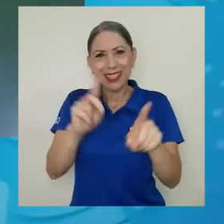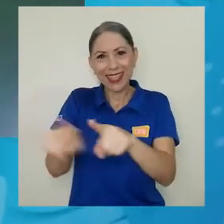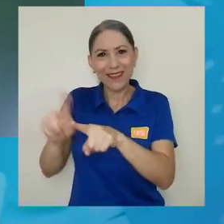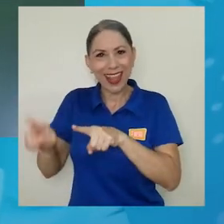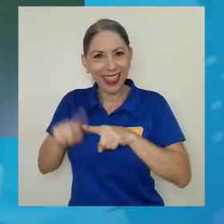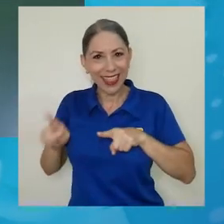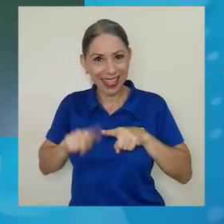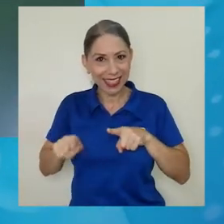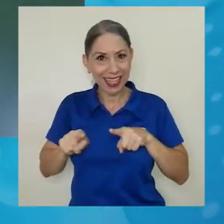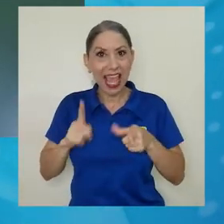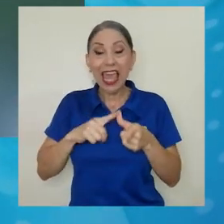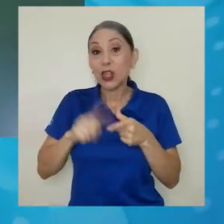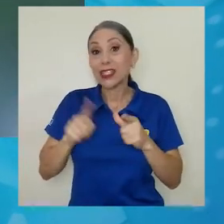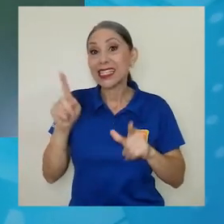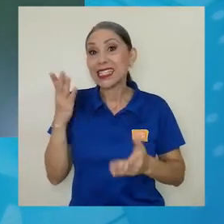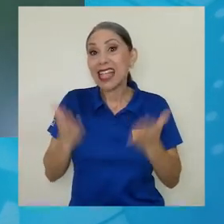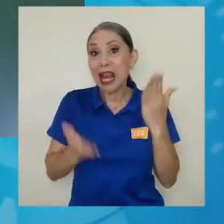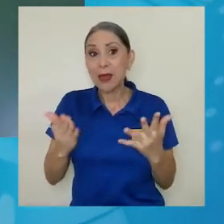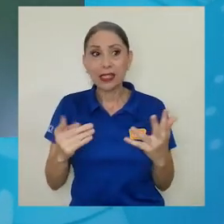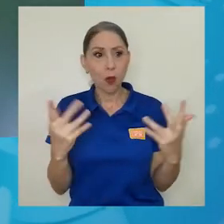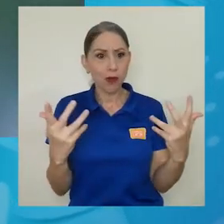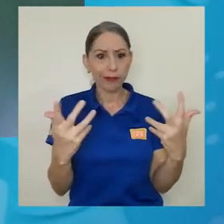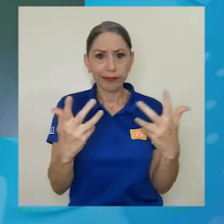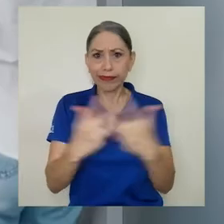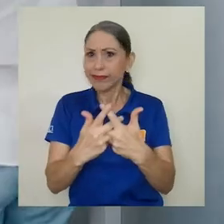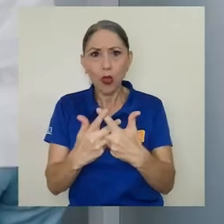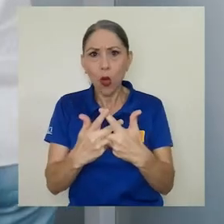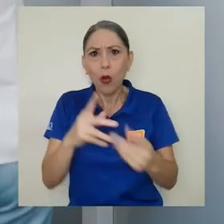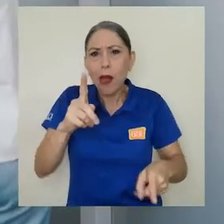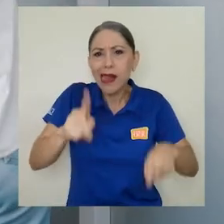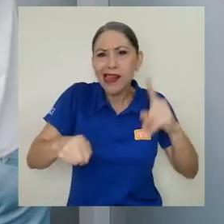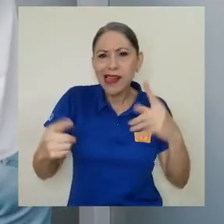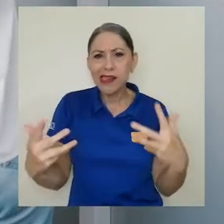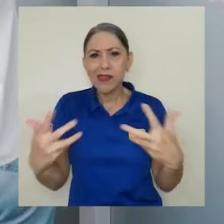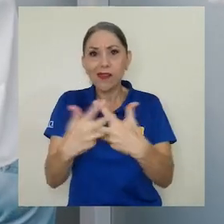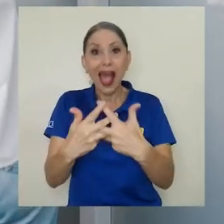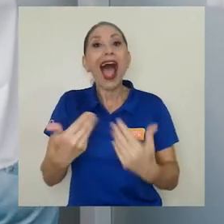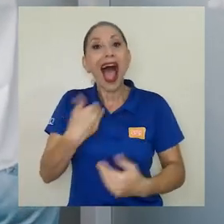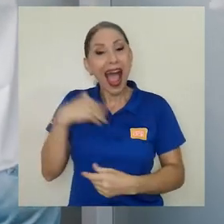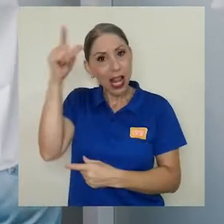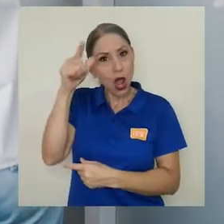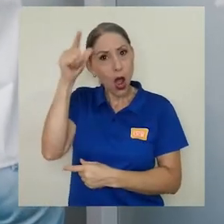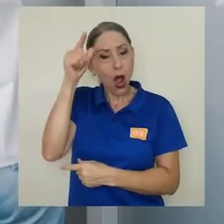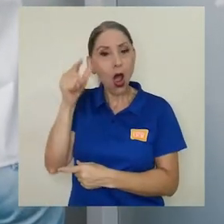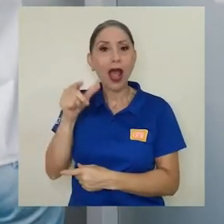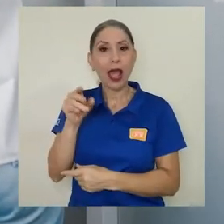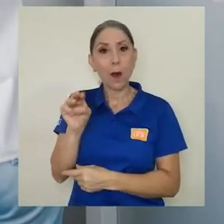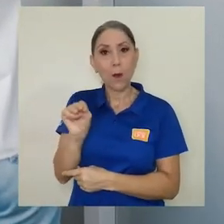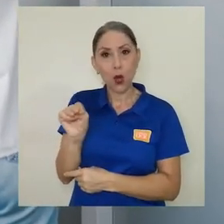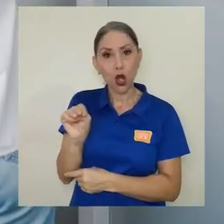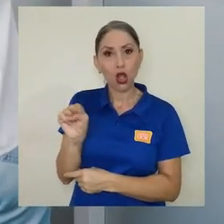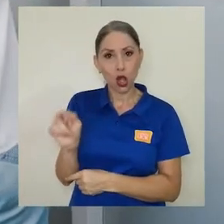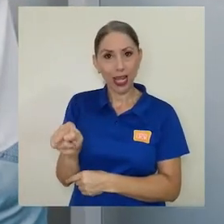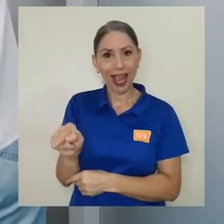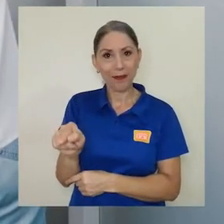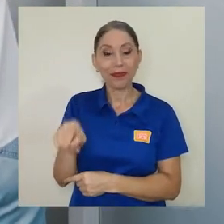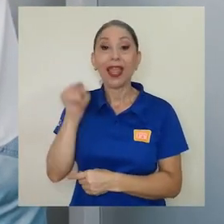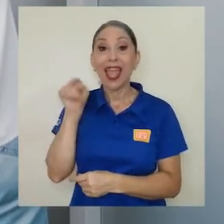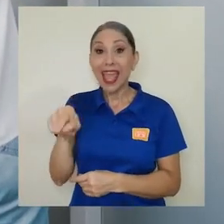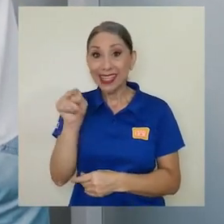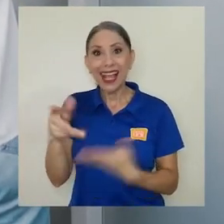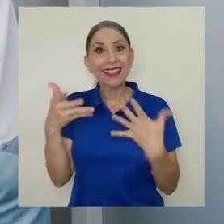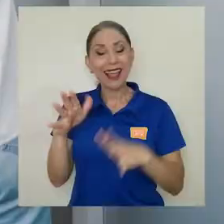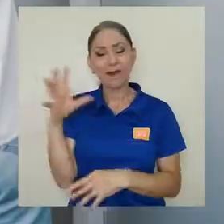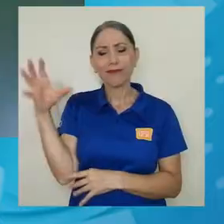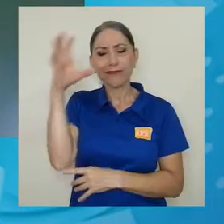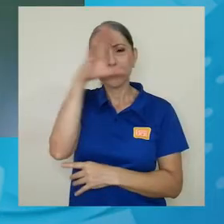pueden estar en consistencia unas con otras? Pues resulta que existe la lógica no monotónica, ha identificado estos